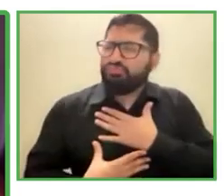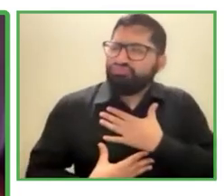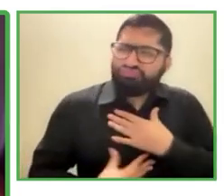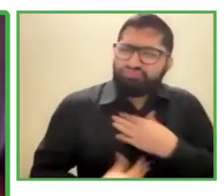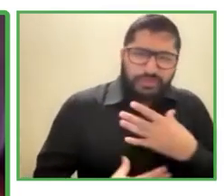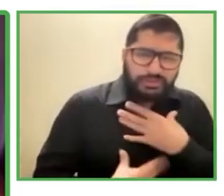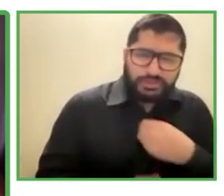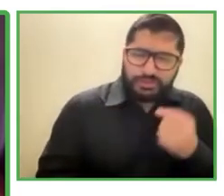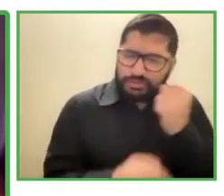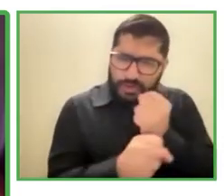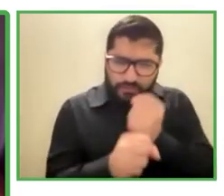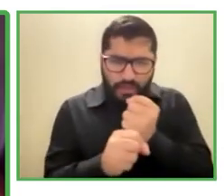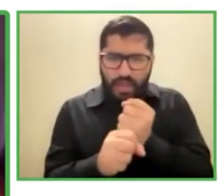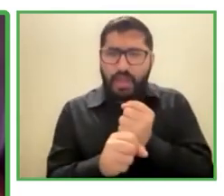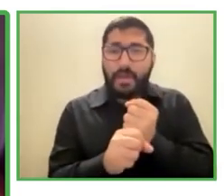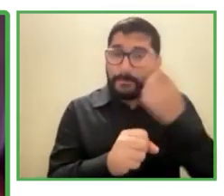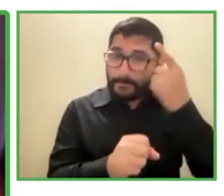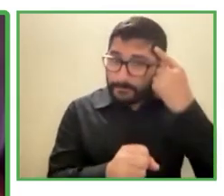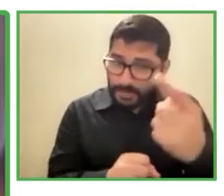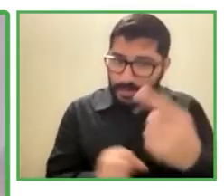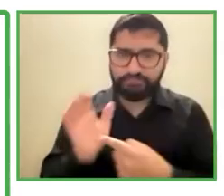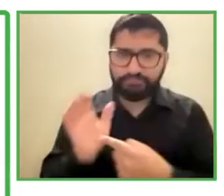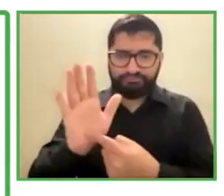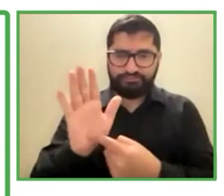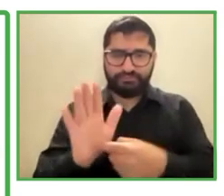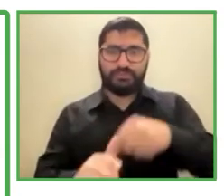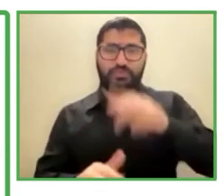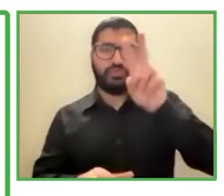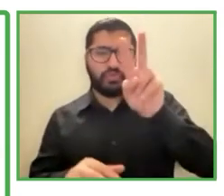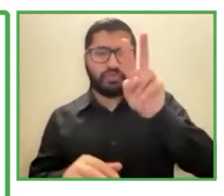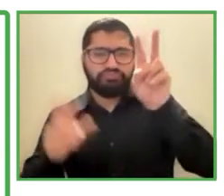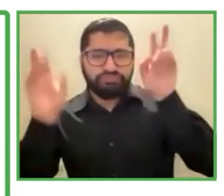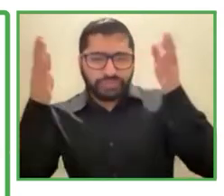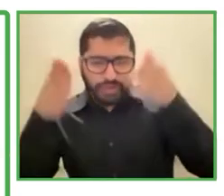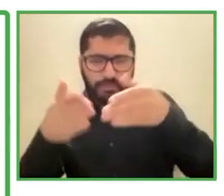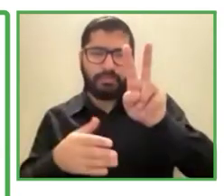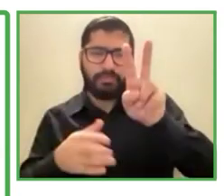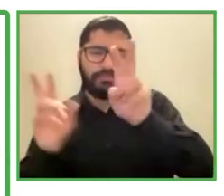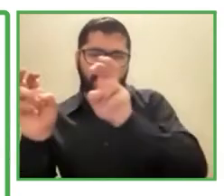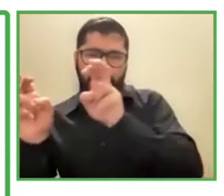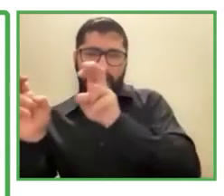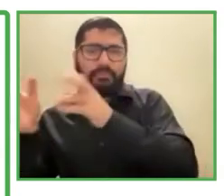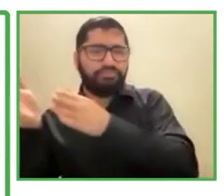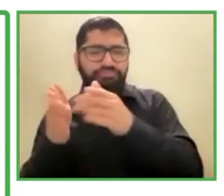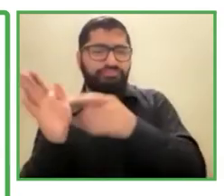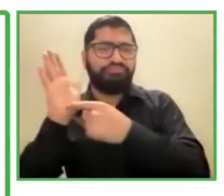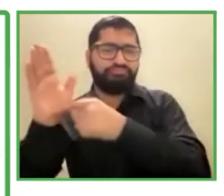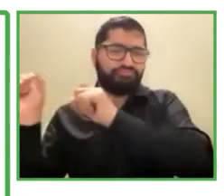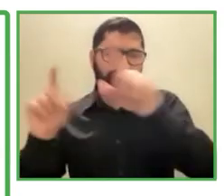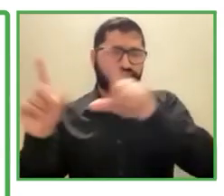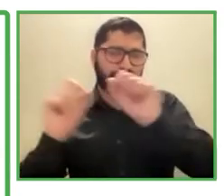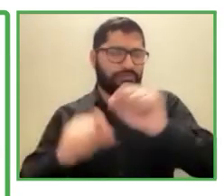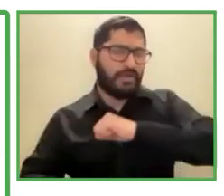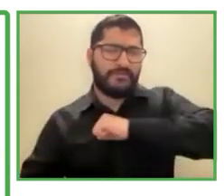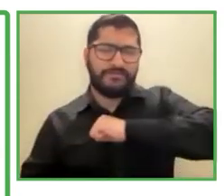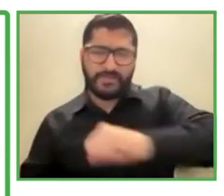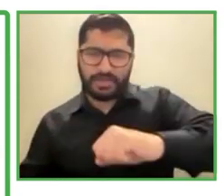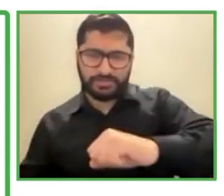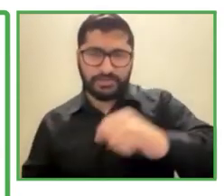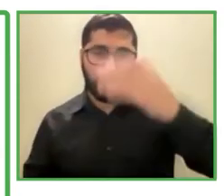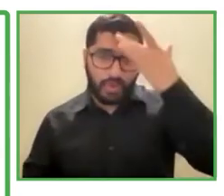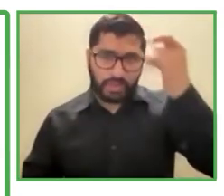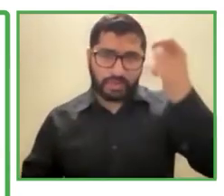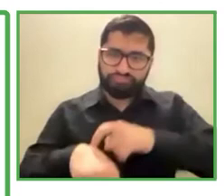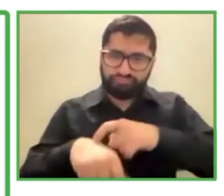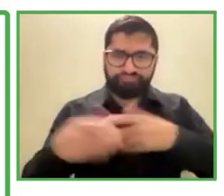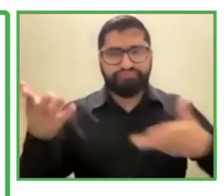continuación una pequeña presentación que va a ser va a ser más rápido porque ya lo hemos conversado pero un